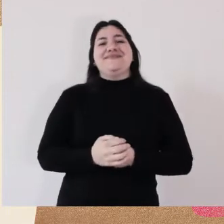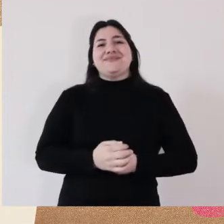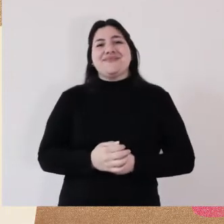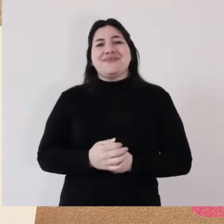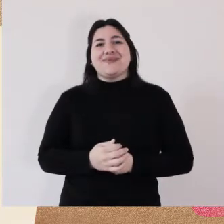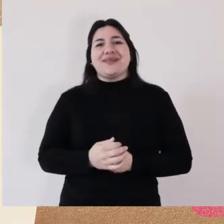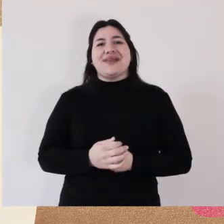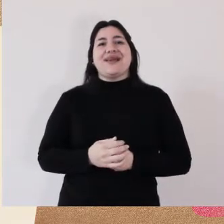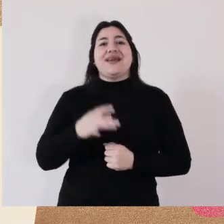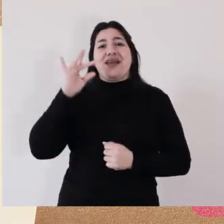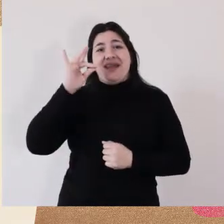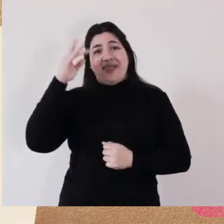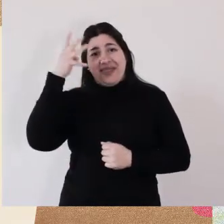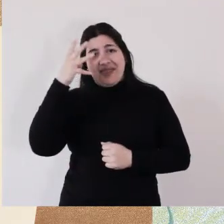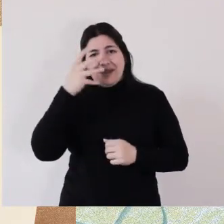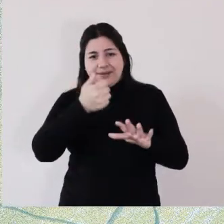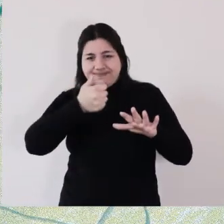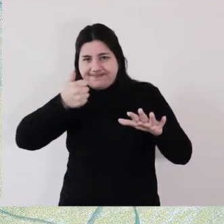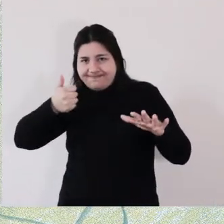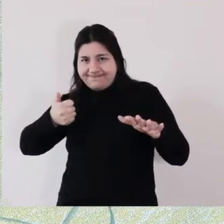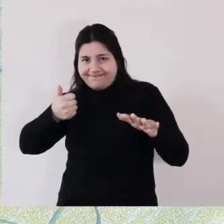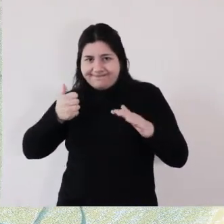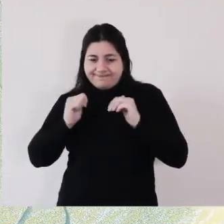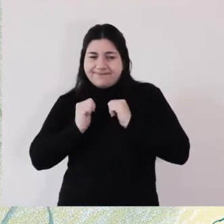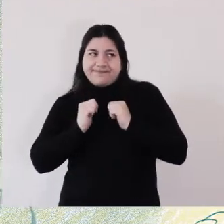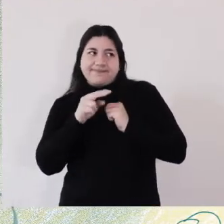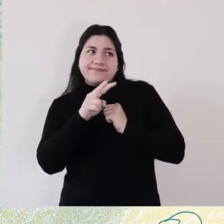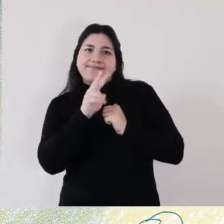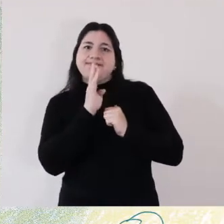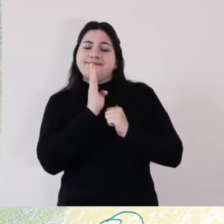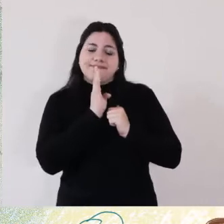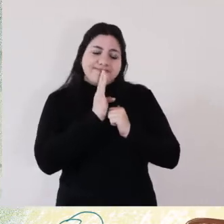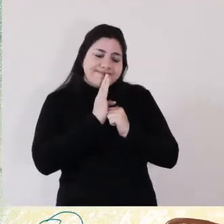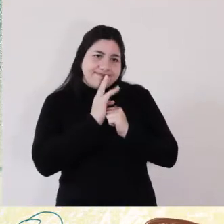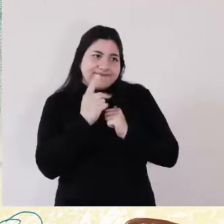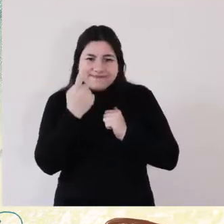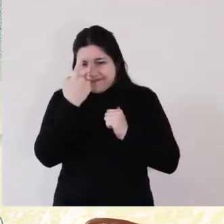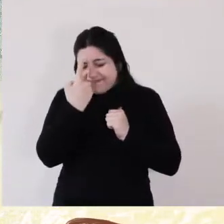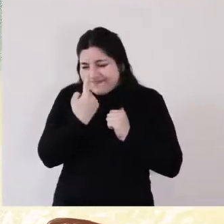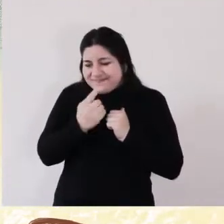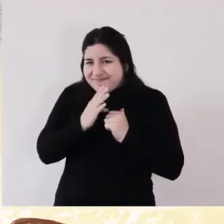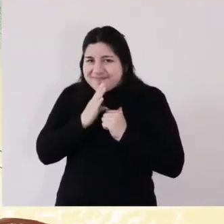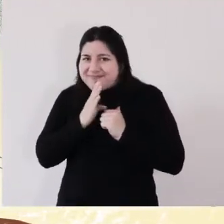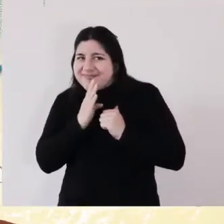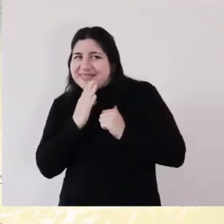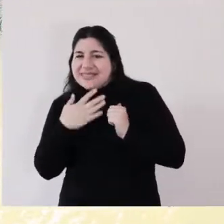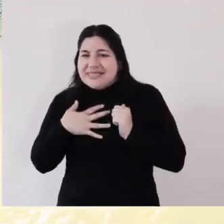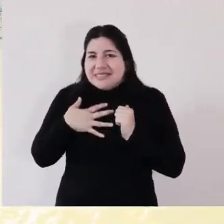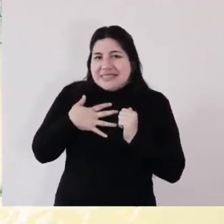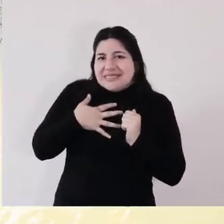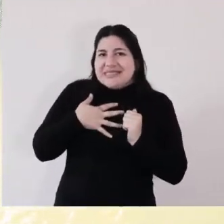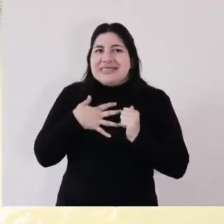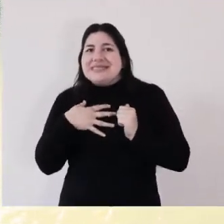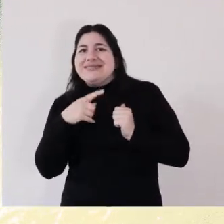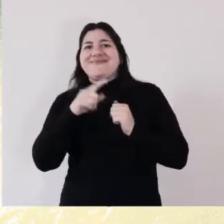hamburguesas. A Diego, que está sentado y mira un poco triste, un poco enojado,